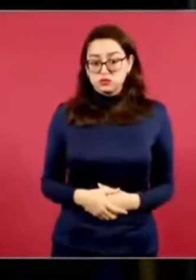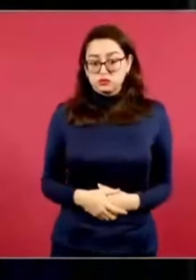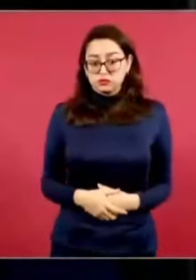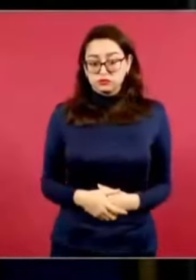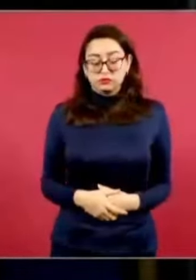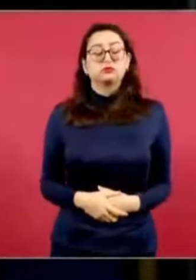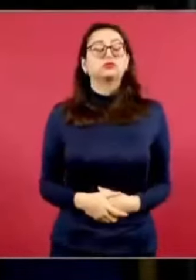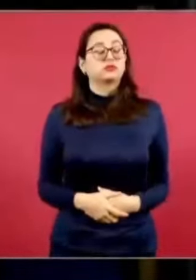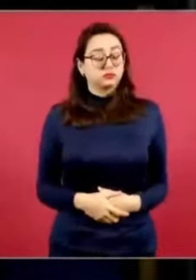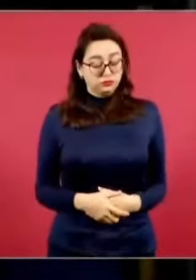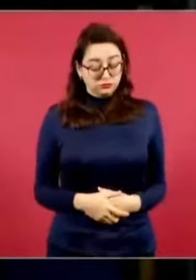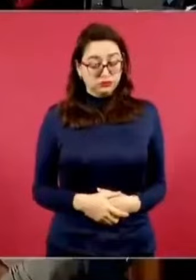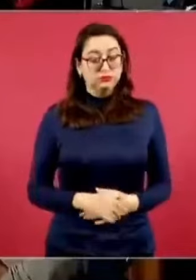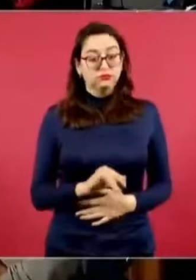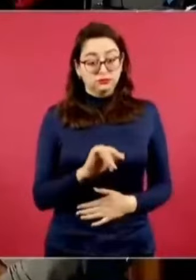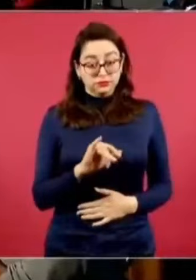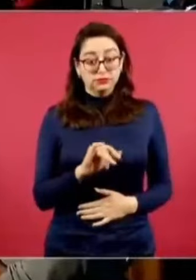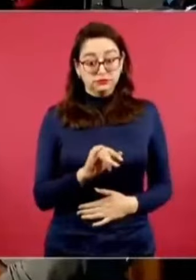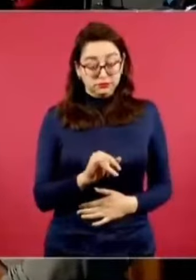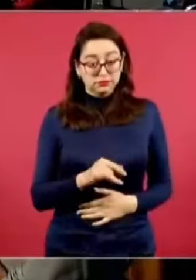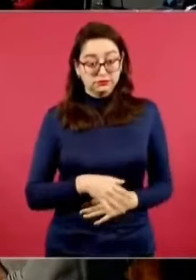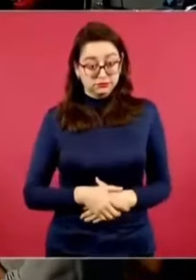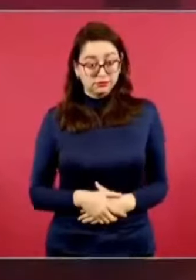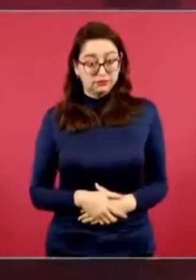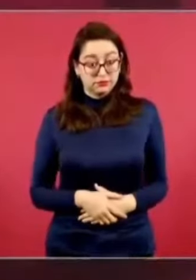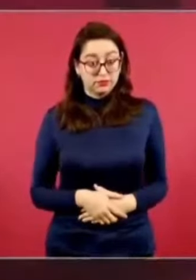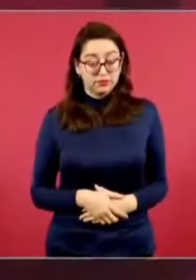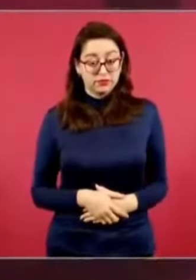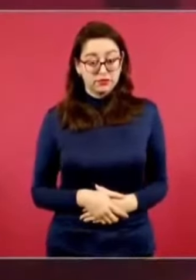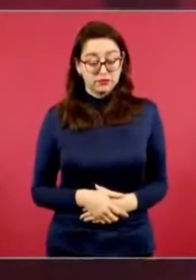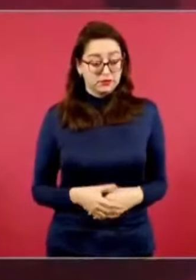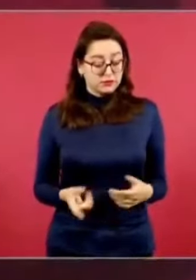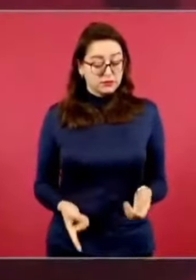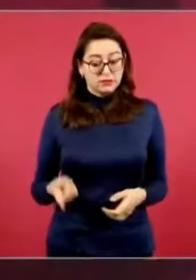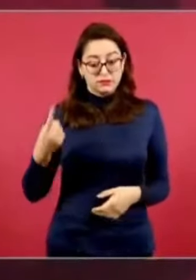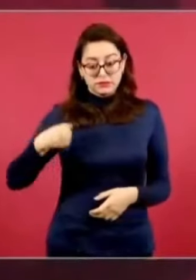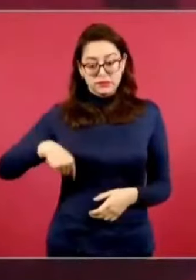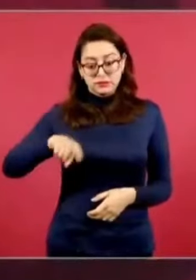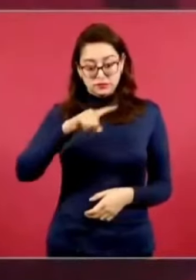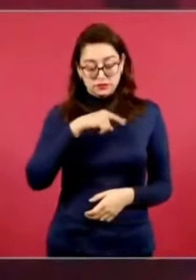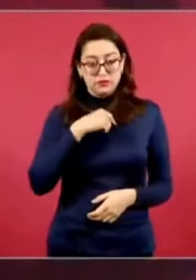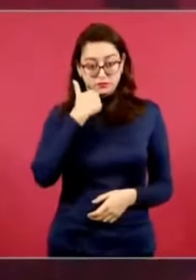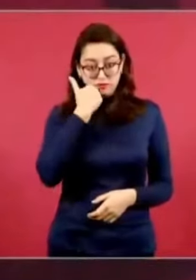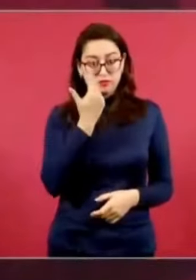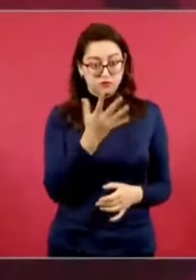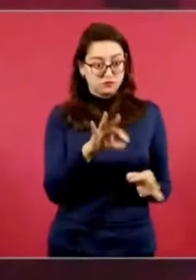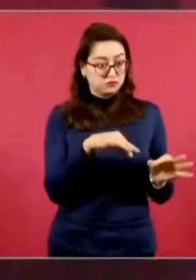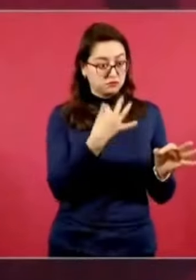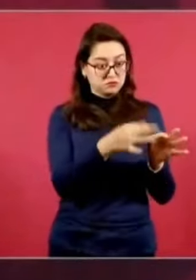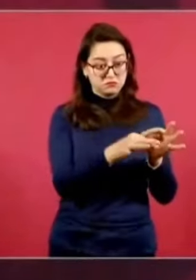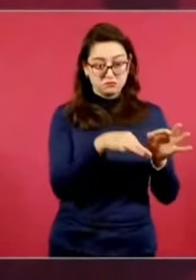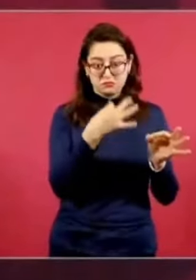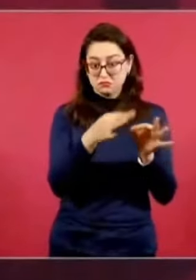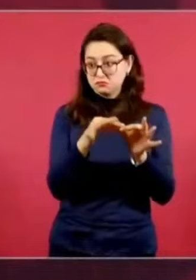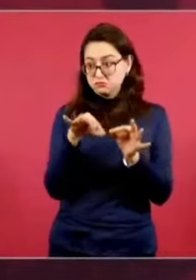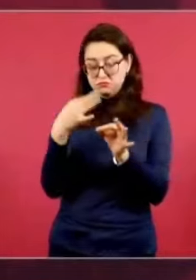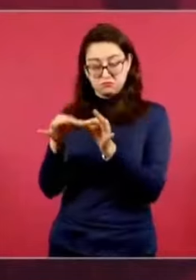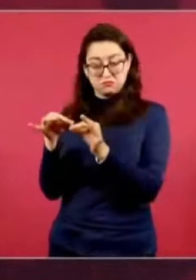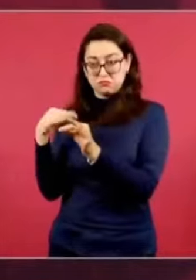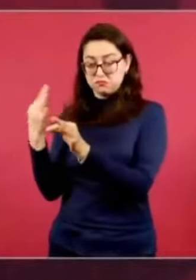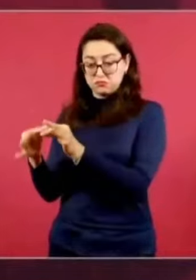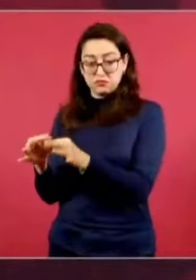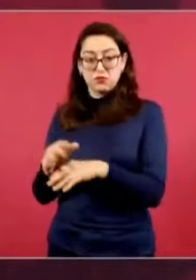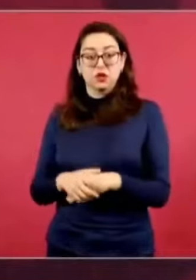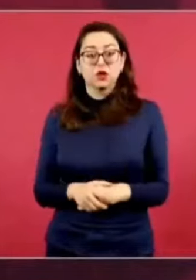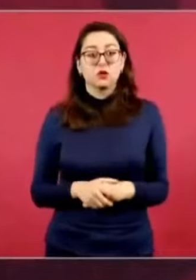En todos los casos estamos buscando concluir las obras. Por